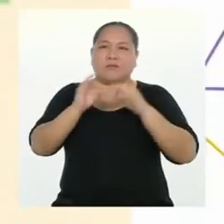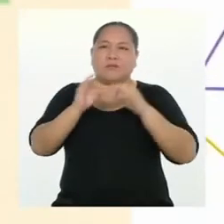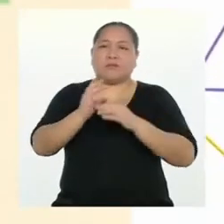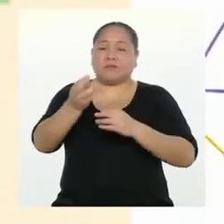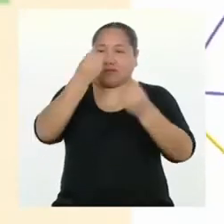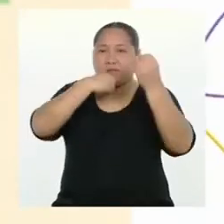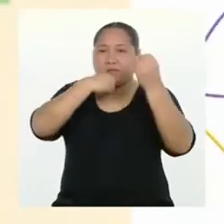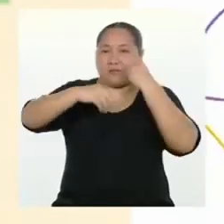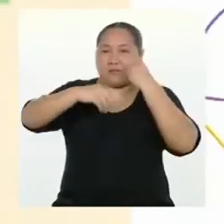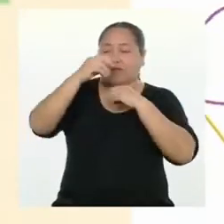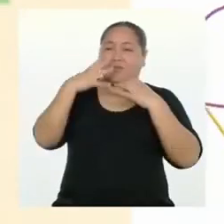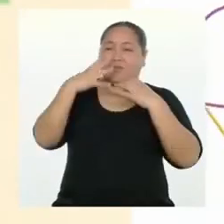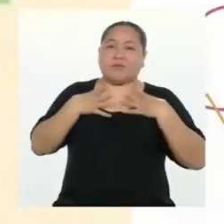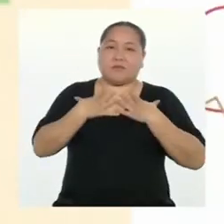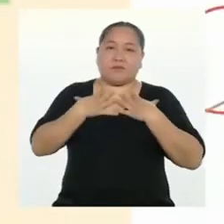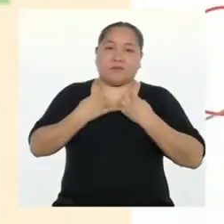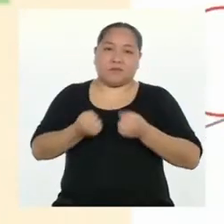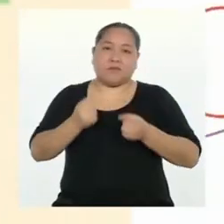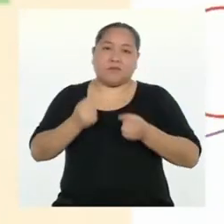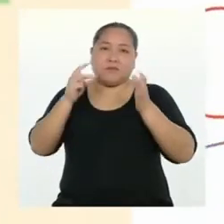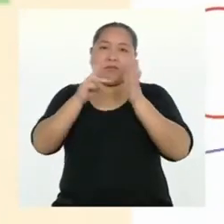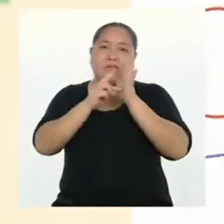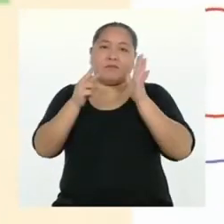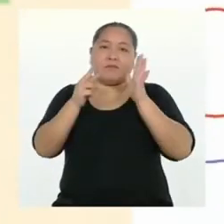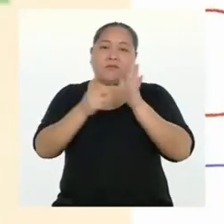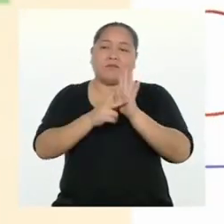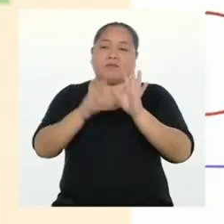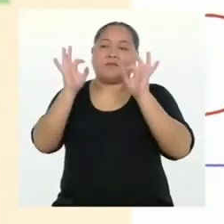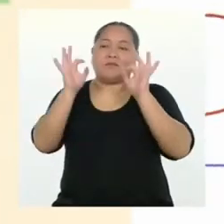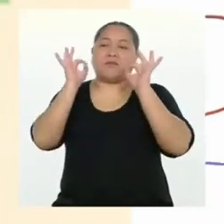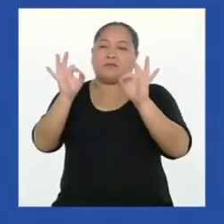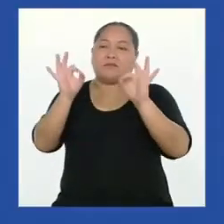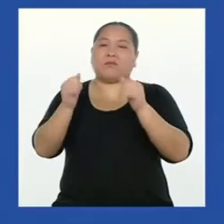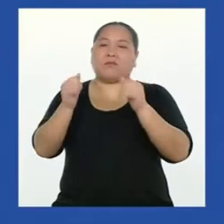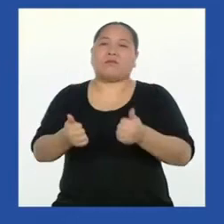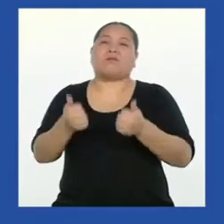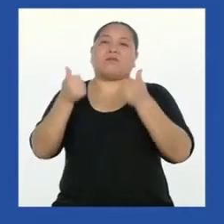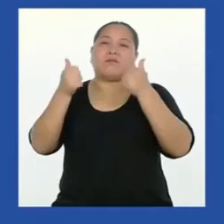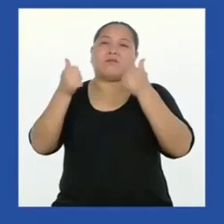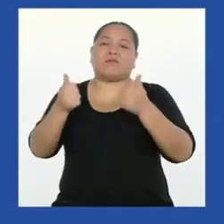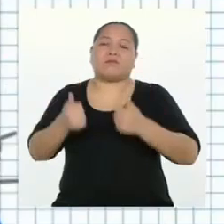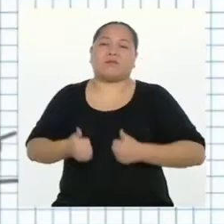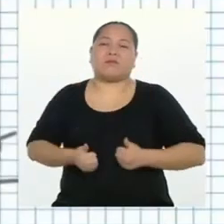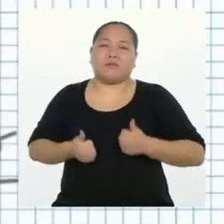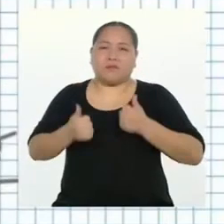una buena alimentación significa una buena calidad de vida.